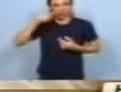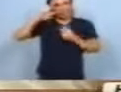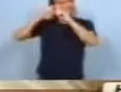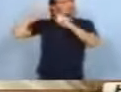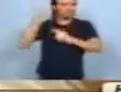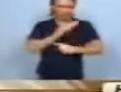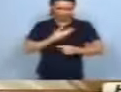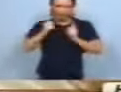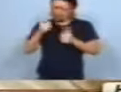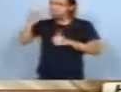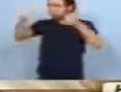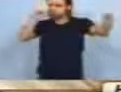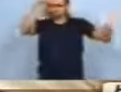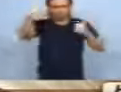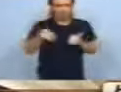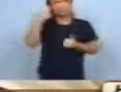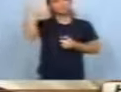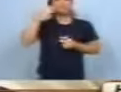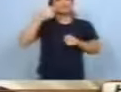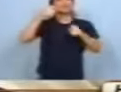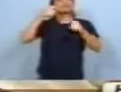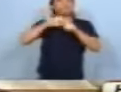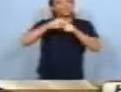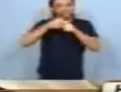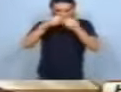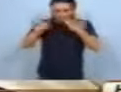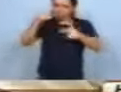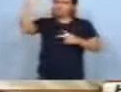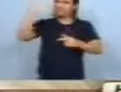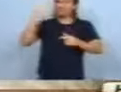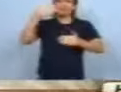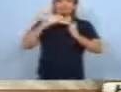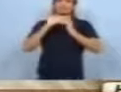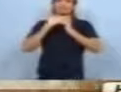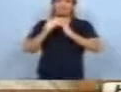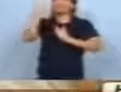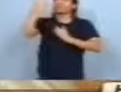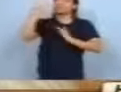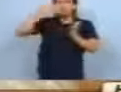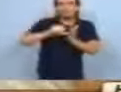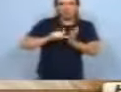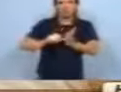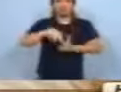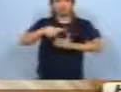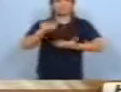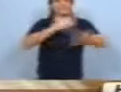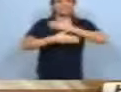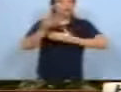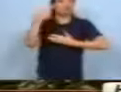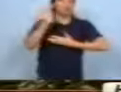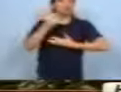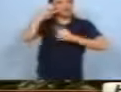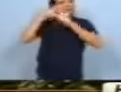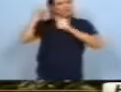Santiago del Estero, que era la primera vez que en Santiago se hacían casas con un lugar para discapacitados, Néstor se emocionó. Se lo puedo creer.